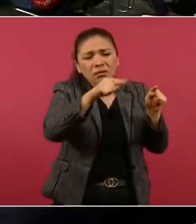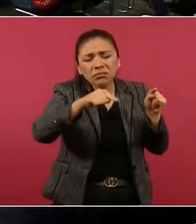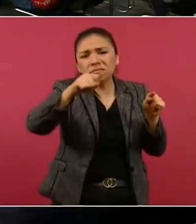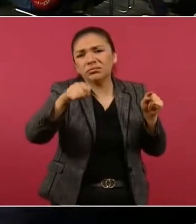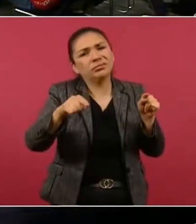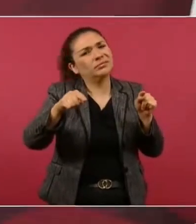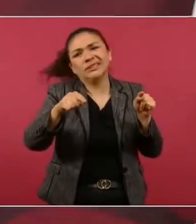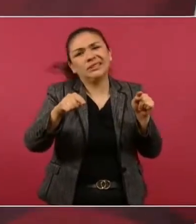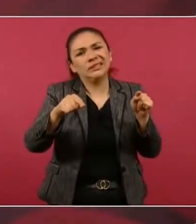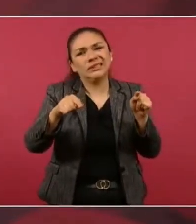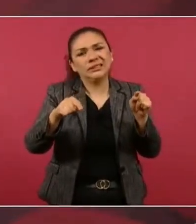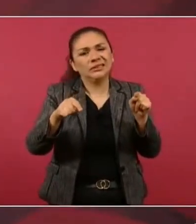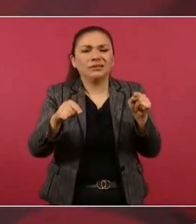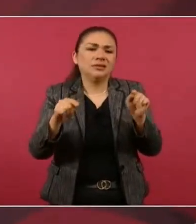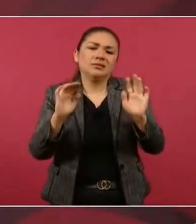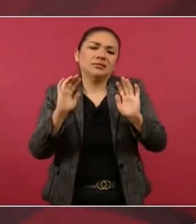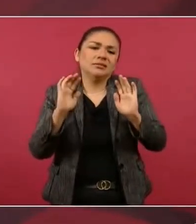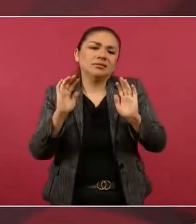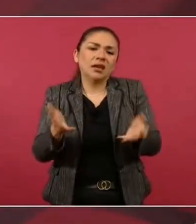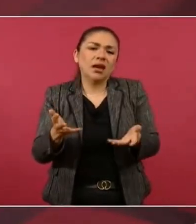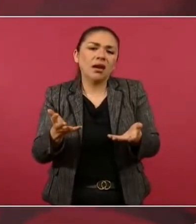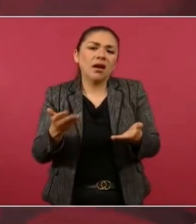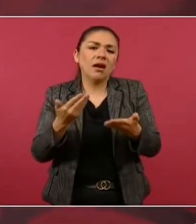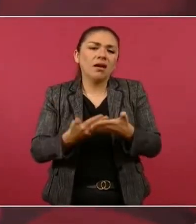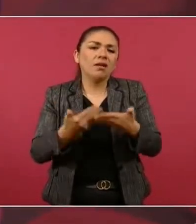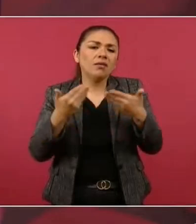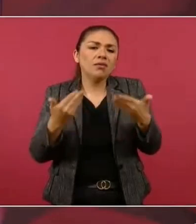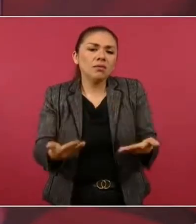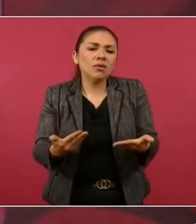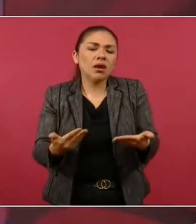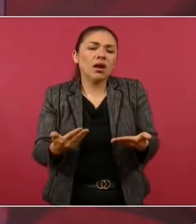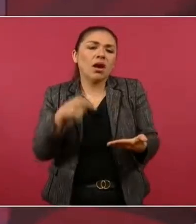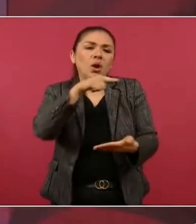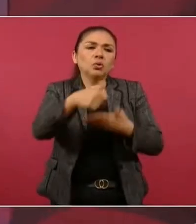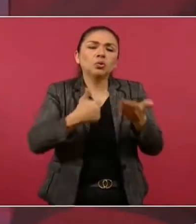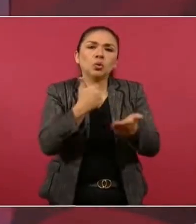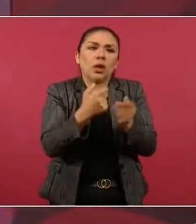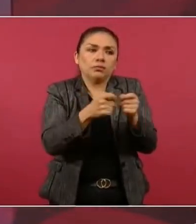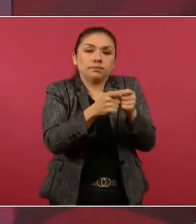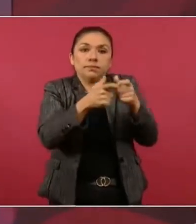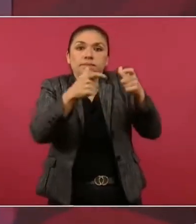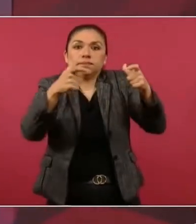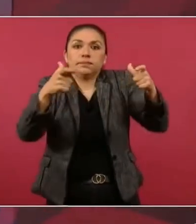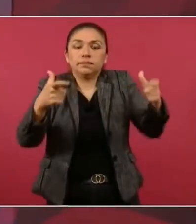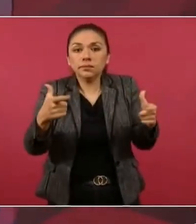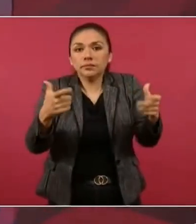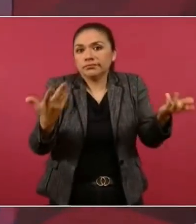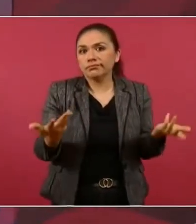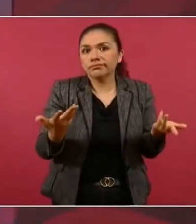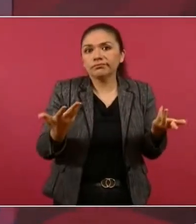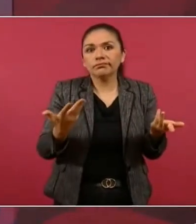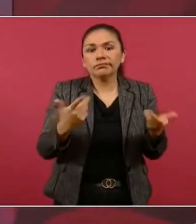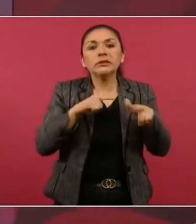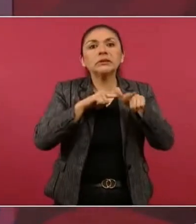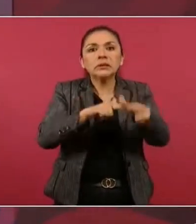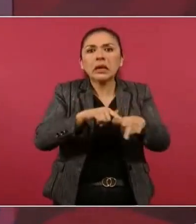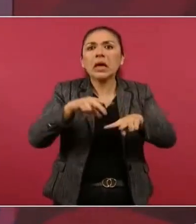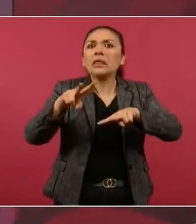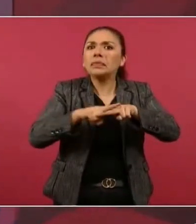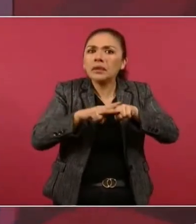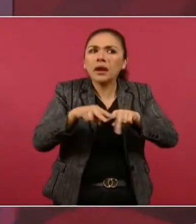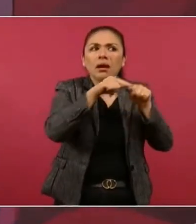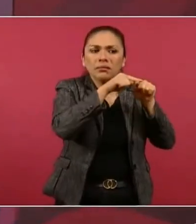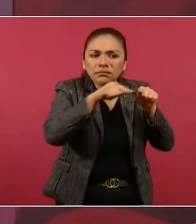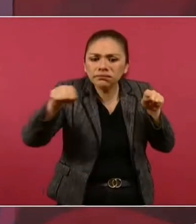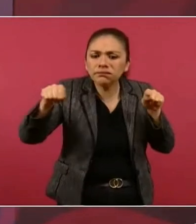Porque ya ha crecido mucho la ciudad y sigue pasando el